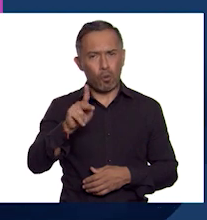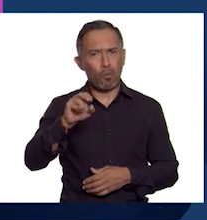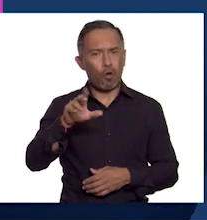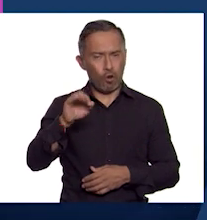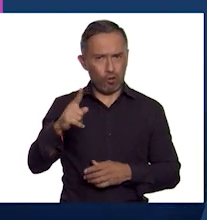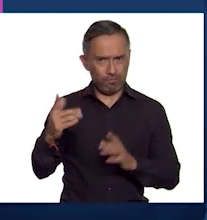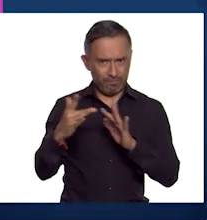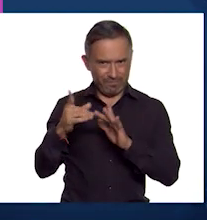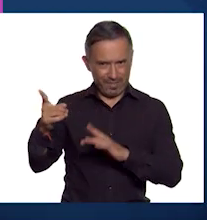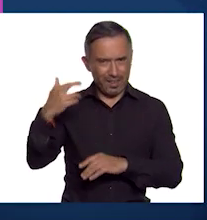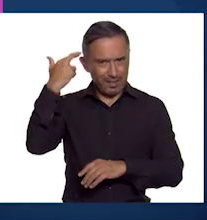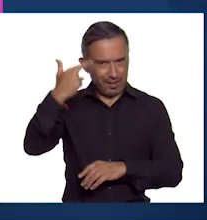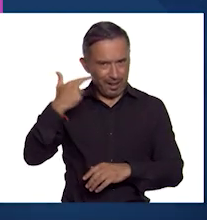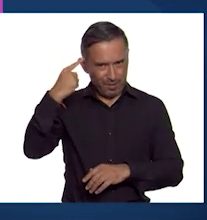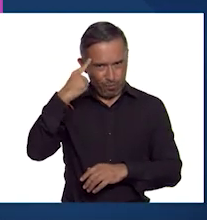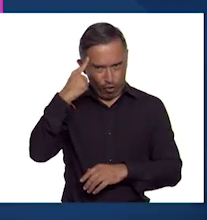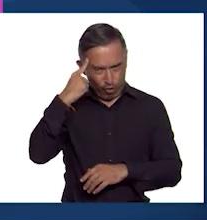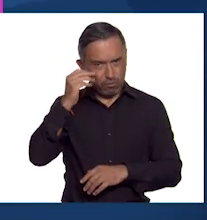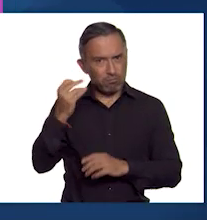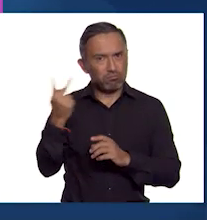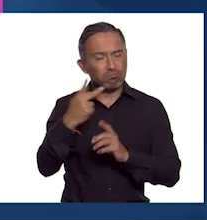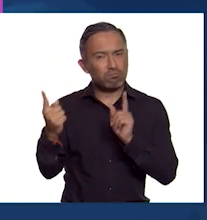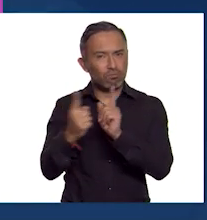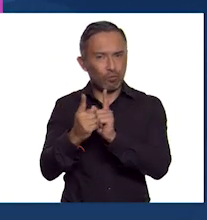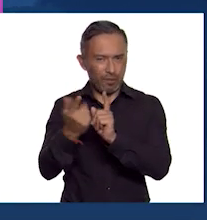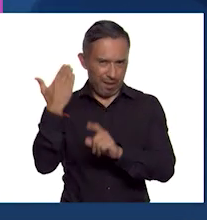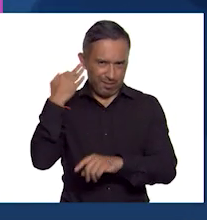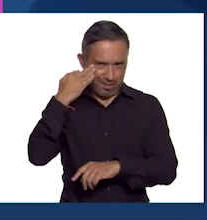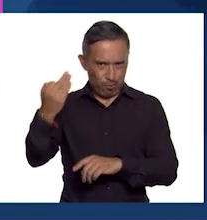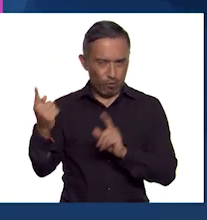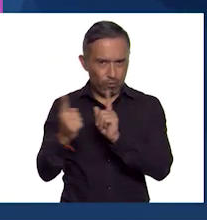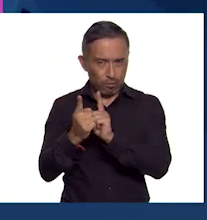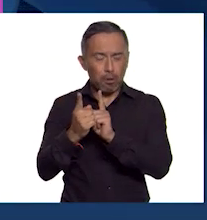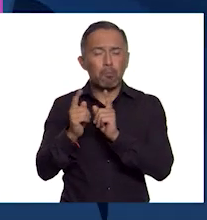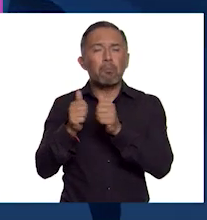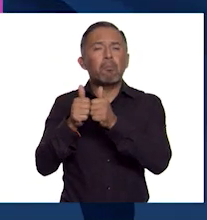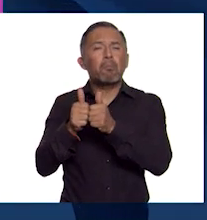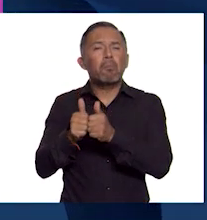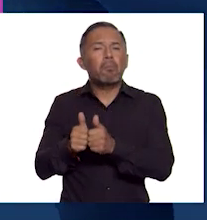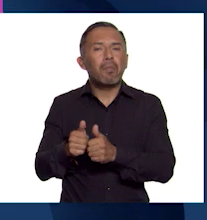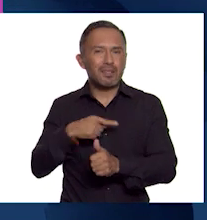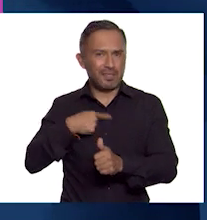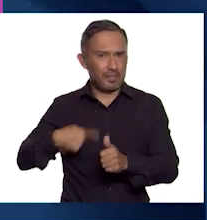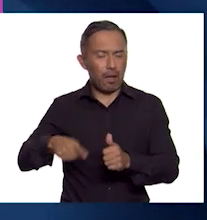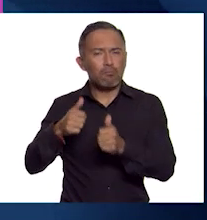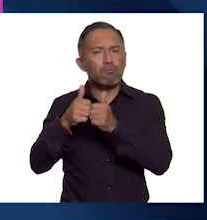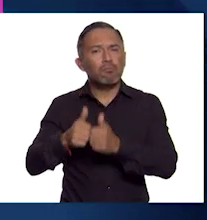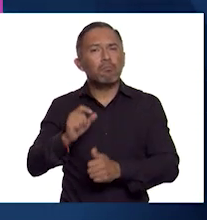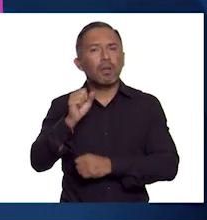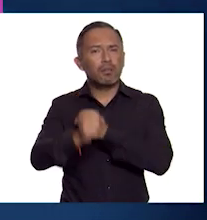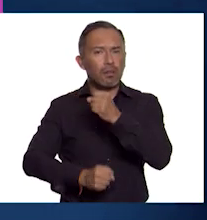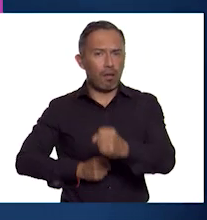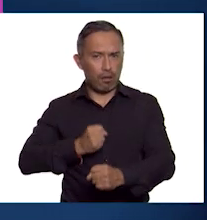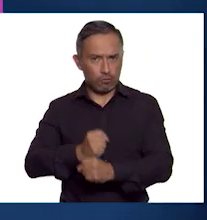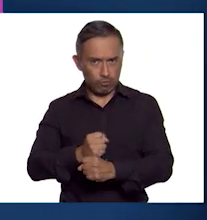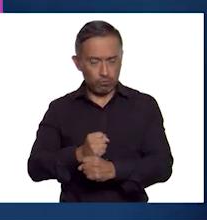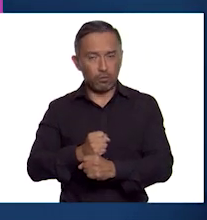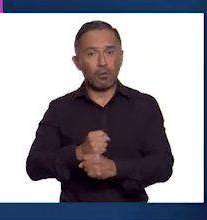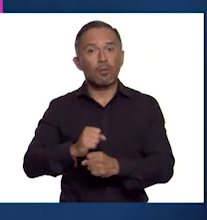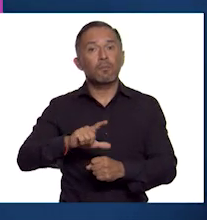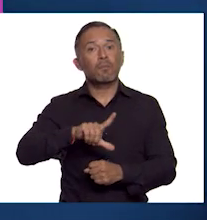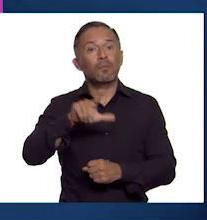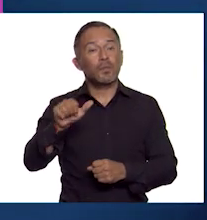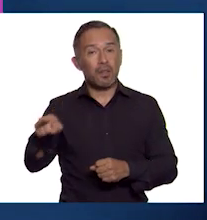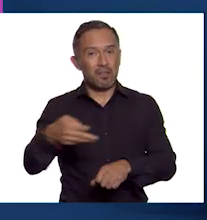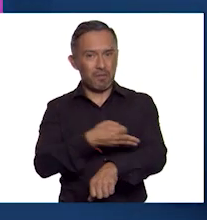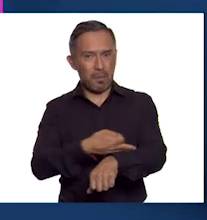Mongol, en ese entonces, y permaneció en China por 20 años. Finalmente, la dinastía